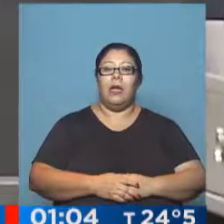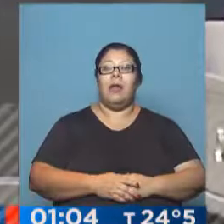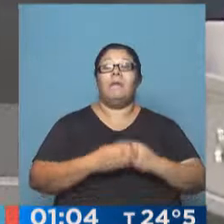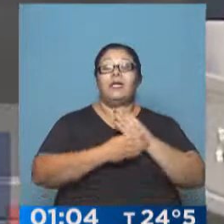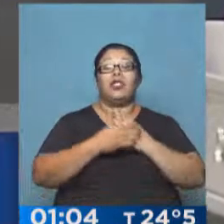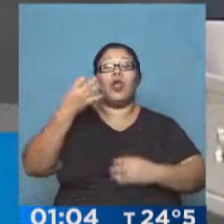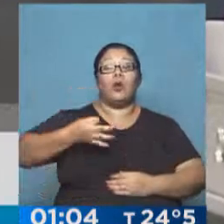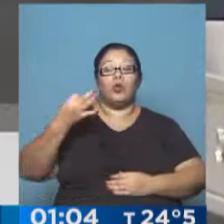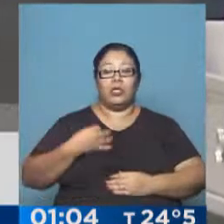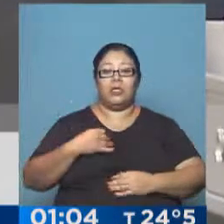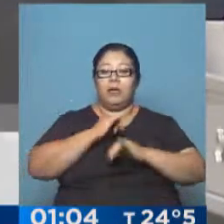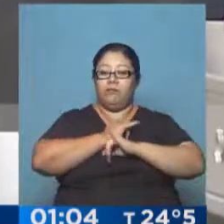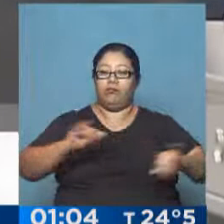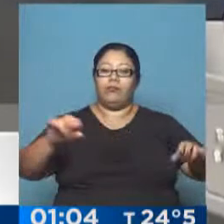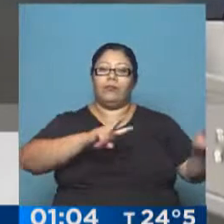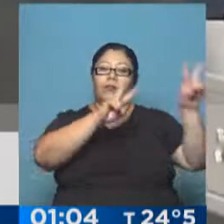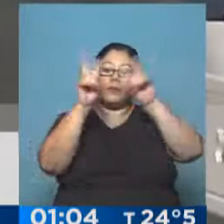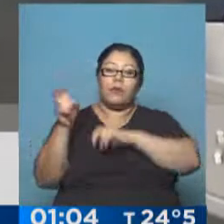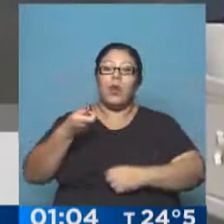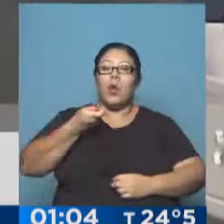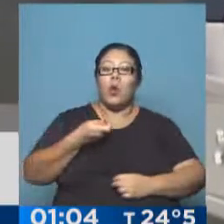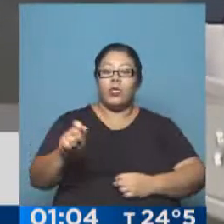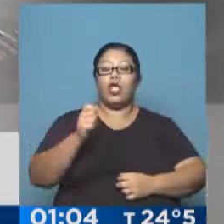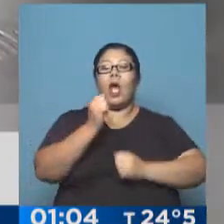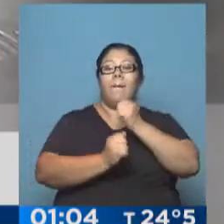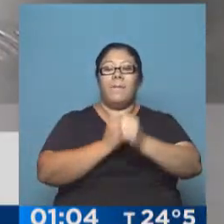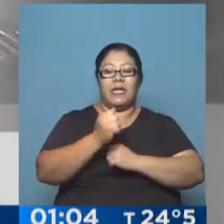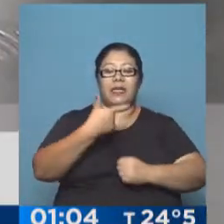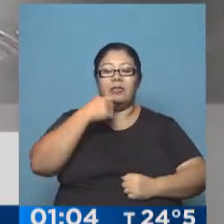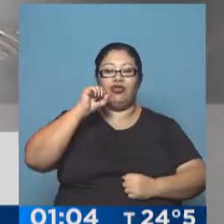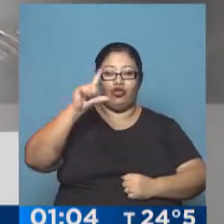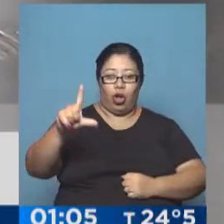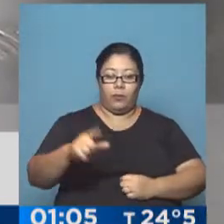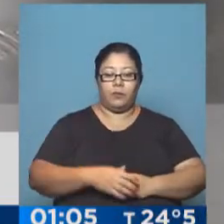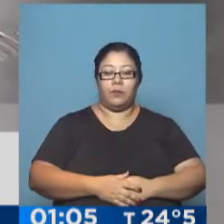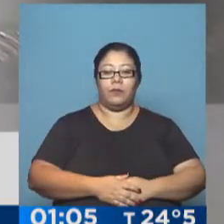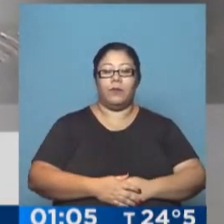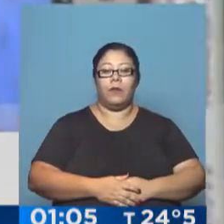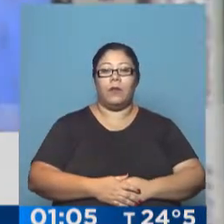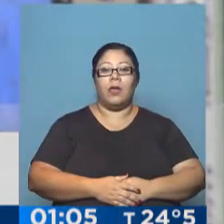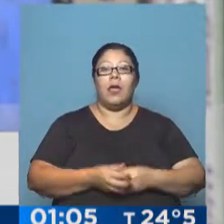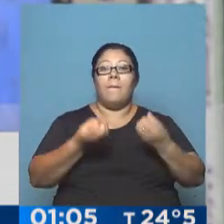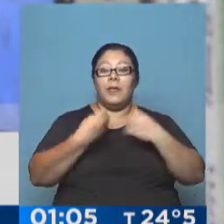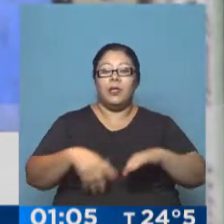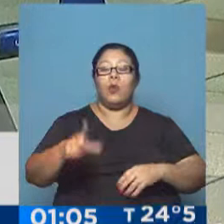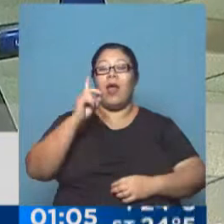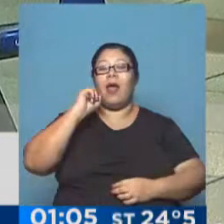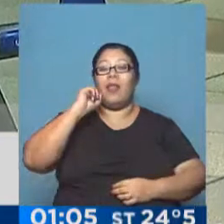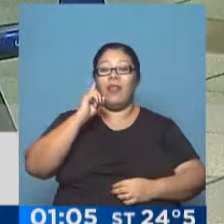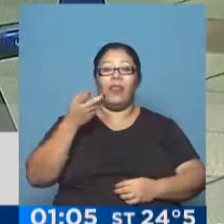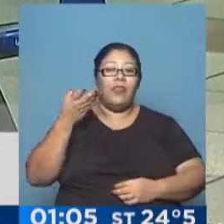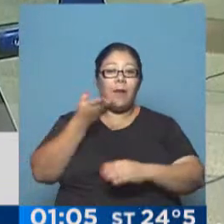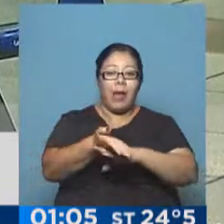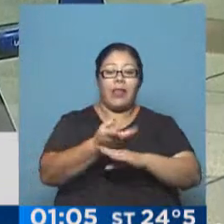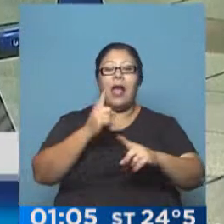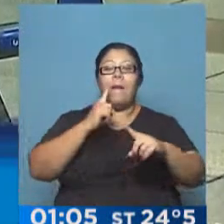Juicio a la aerolínea Sol. El aeropuerto Islas Malvinas de Rosario inició una demanda a la empresa en concepto de ocupación y